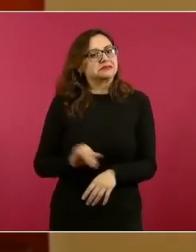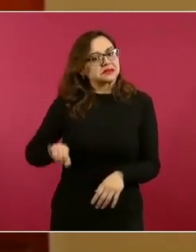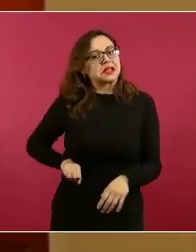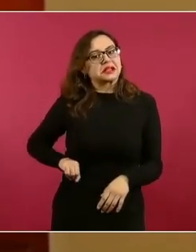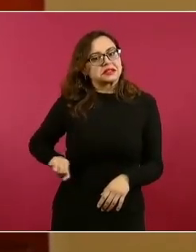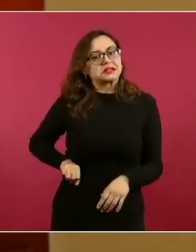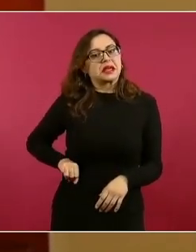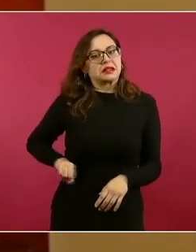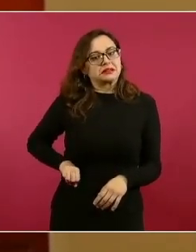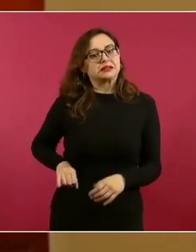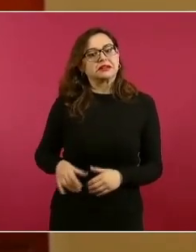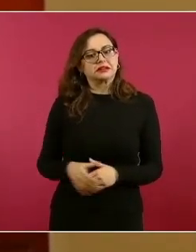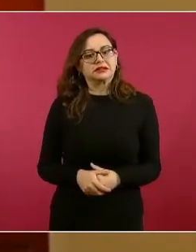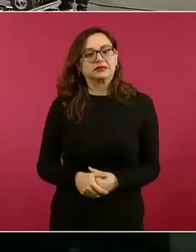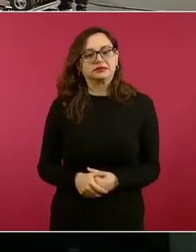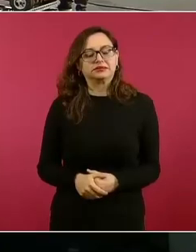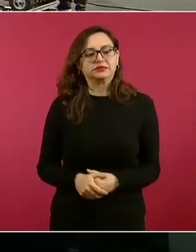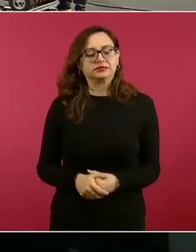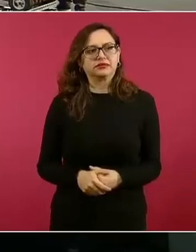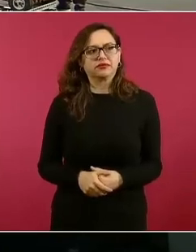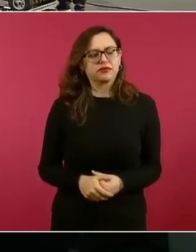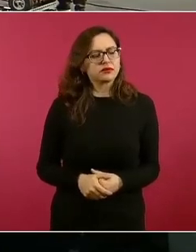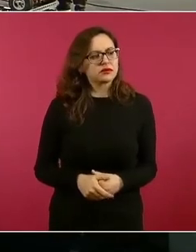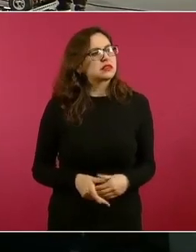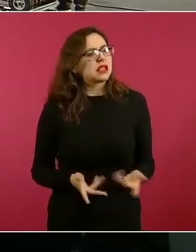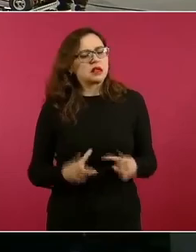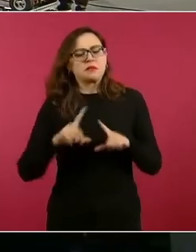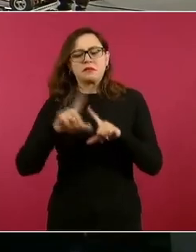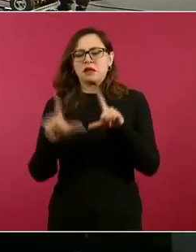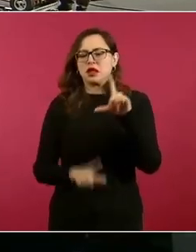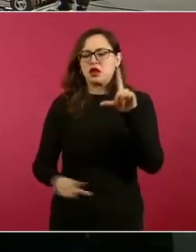¿Cuánto es el 70 por ciento de los ciudadanos mexicanos?